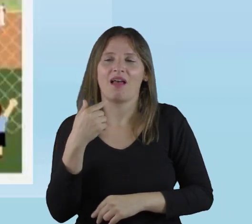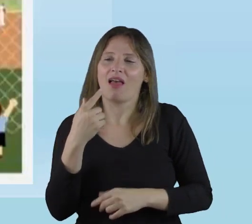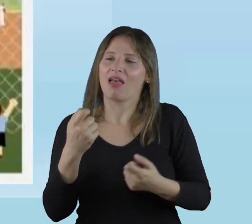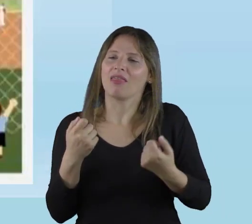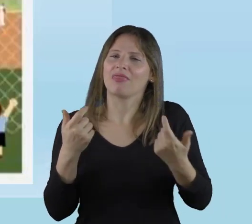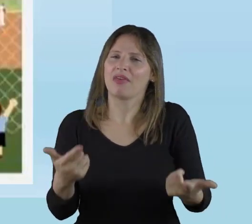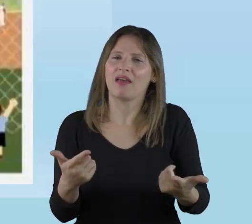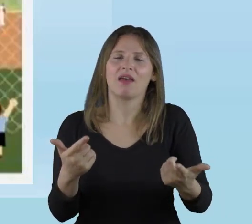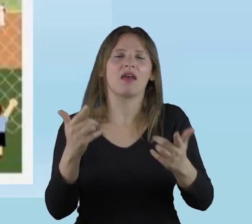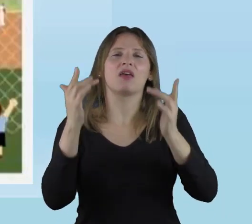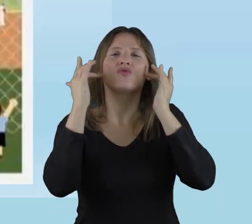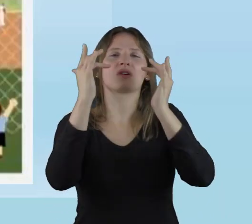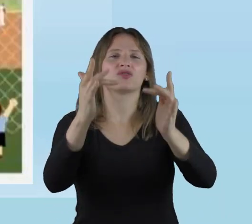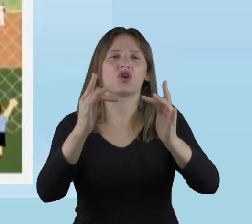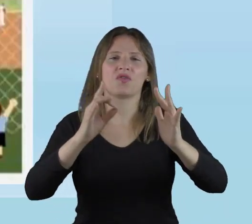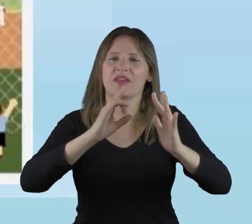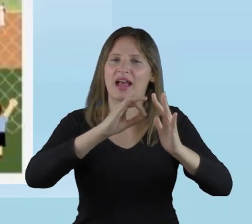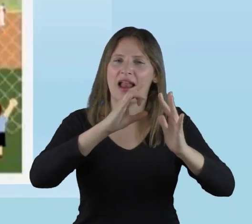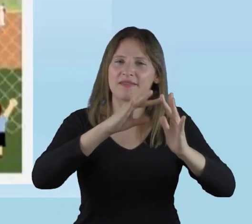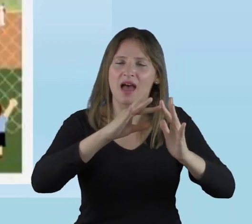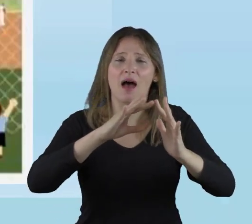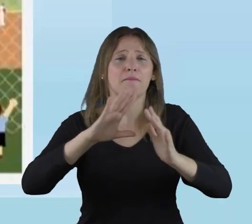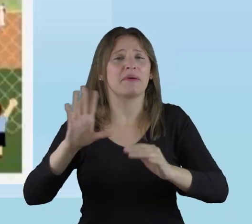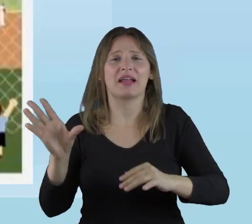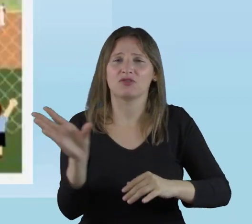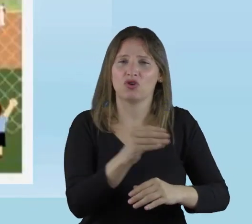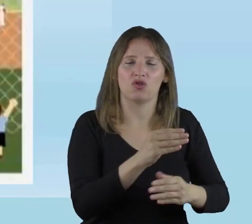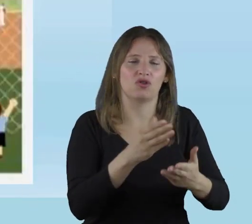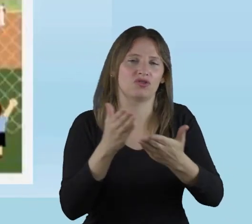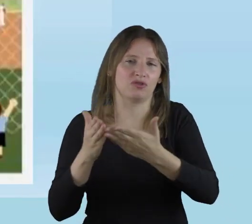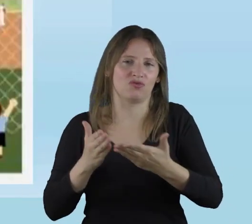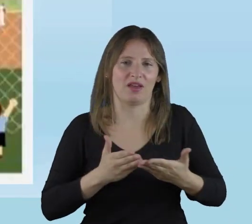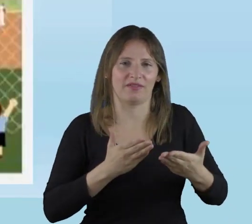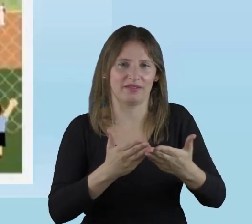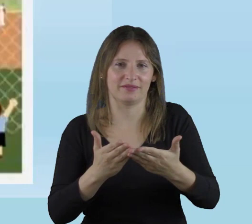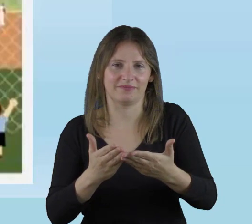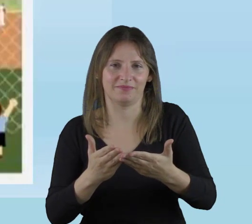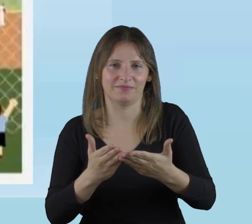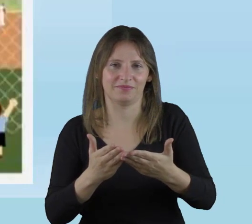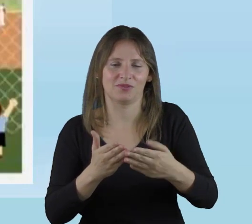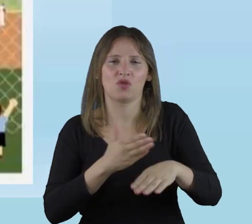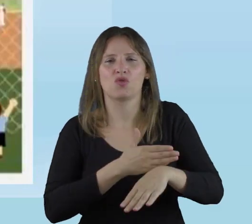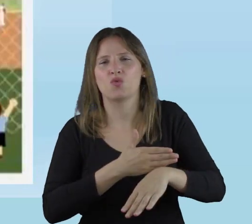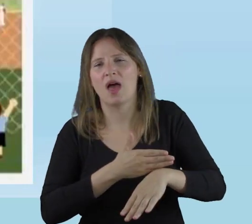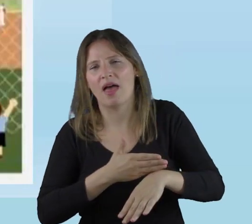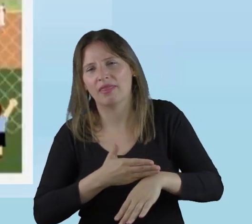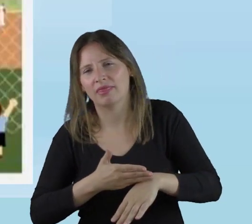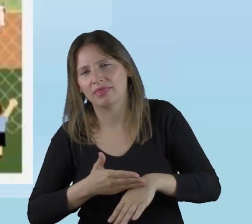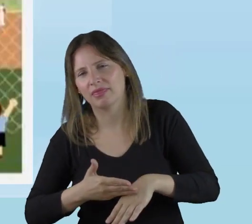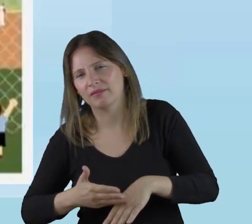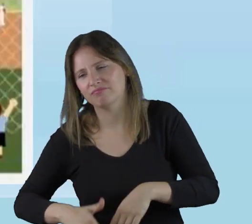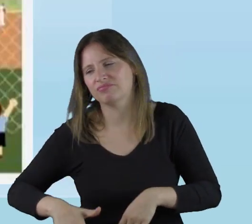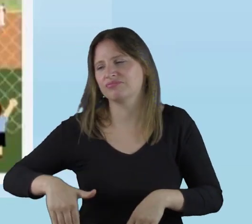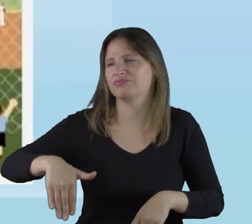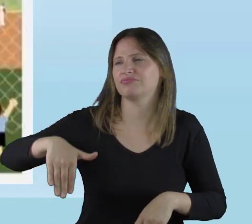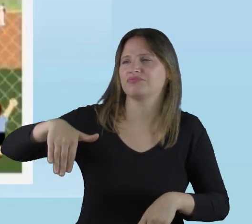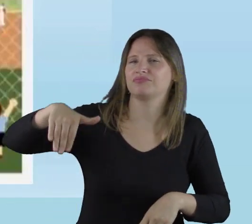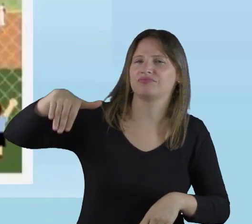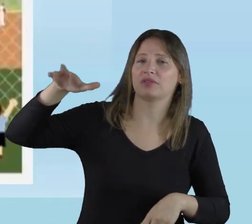cuatro que se dé una educación de calidad para todos los estudiantes